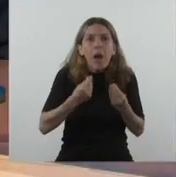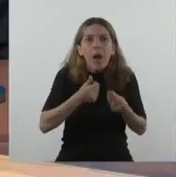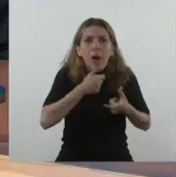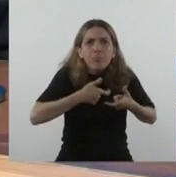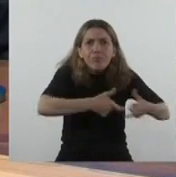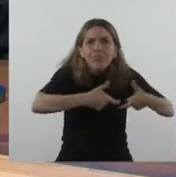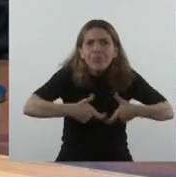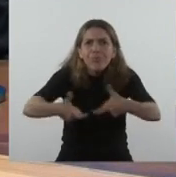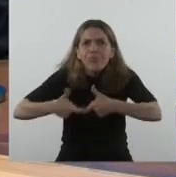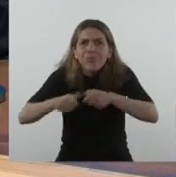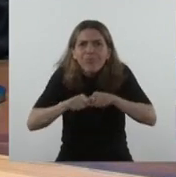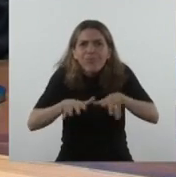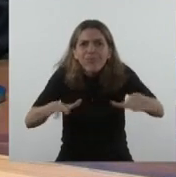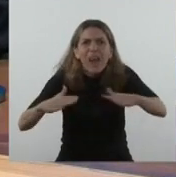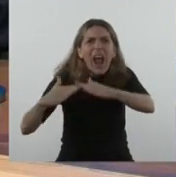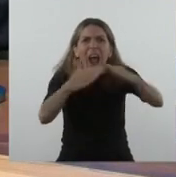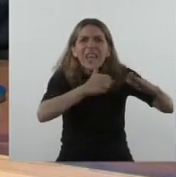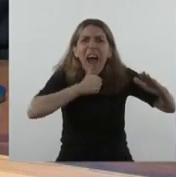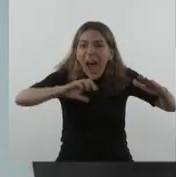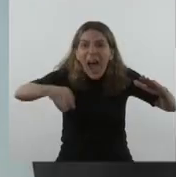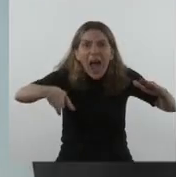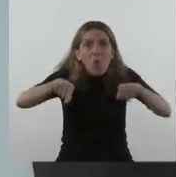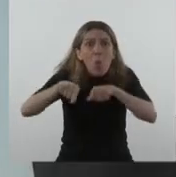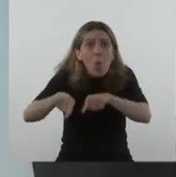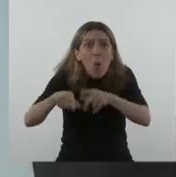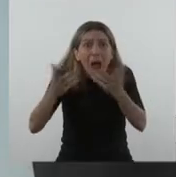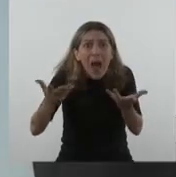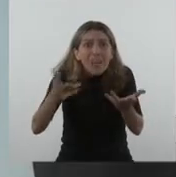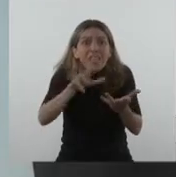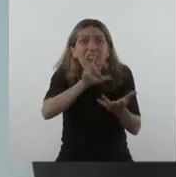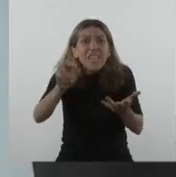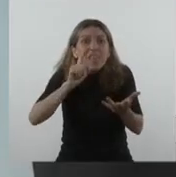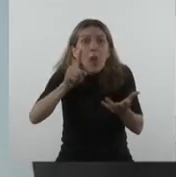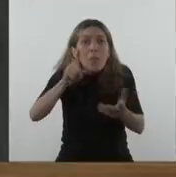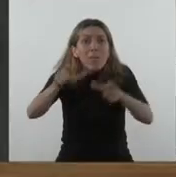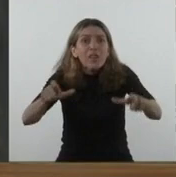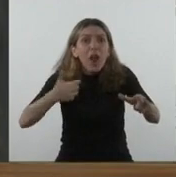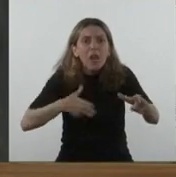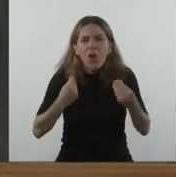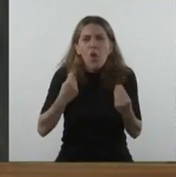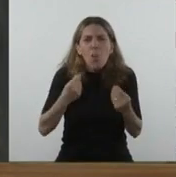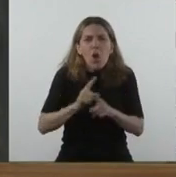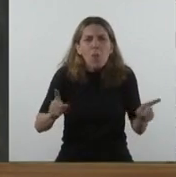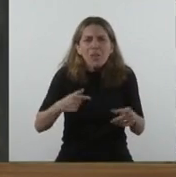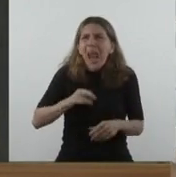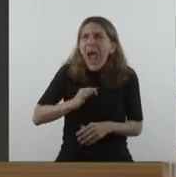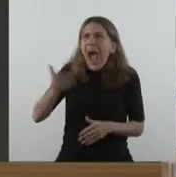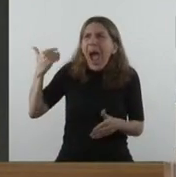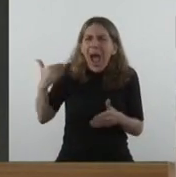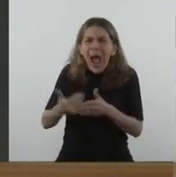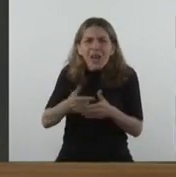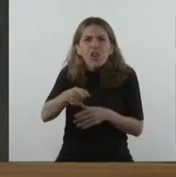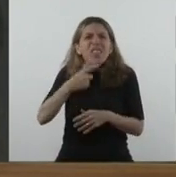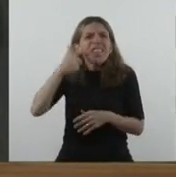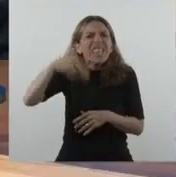a 300.000 argentinos. ¿Cómo es posible que nos hayamos dejado estar tanto? ¿Cómo